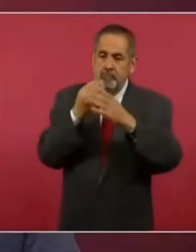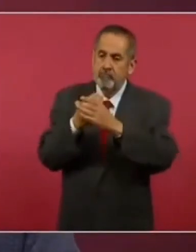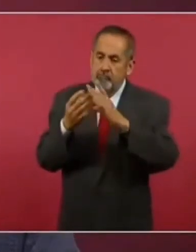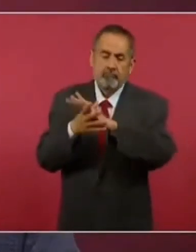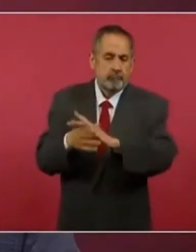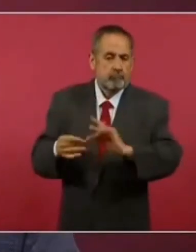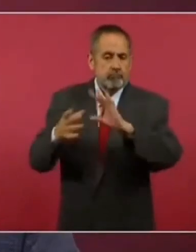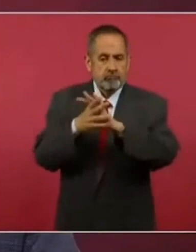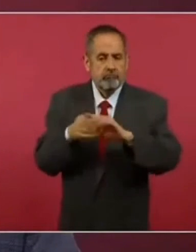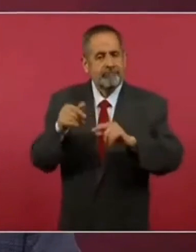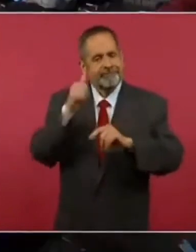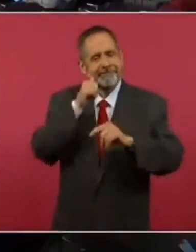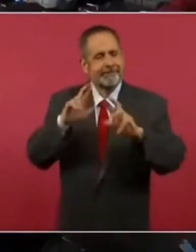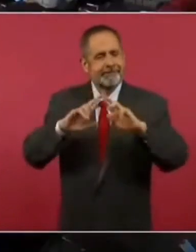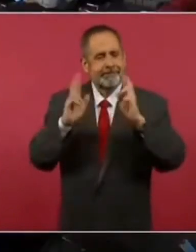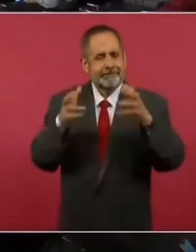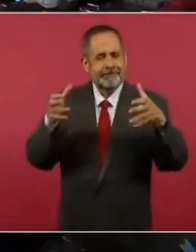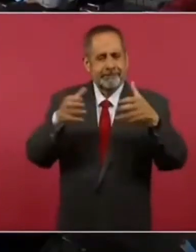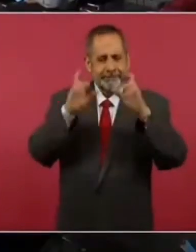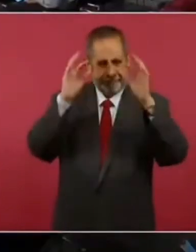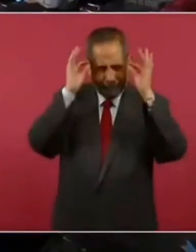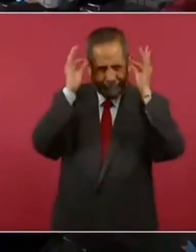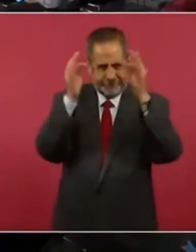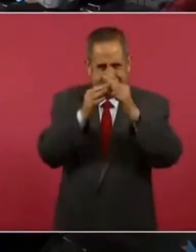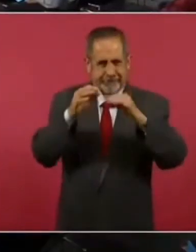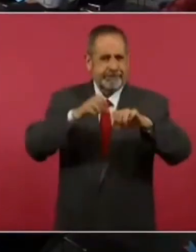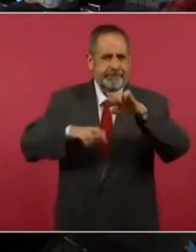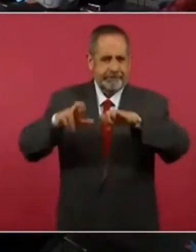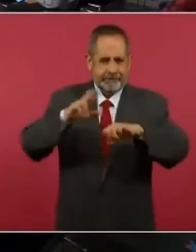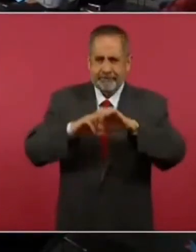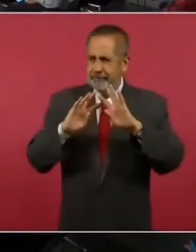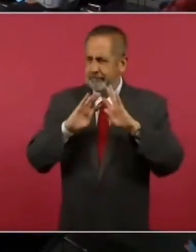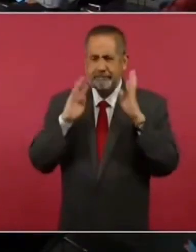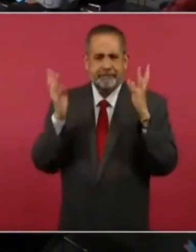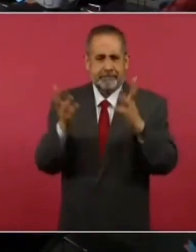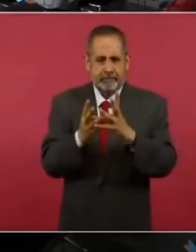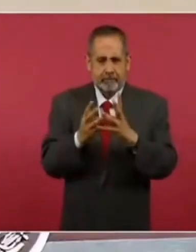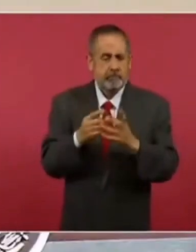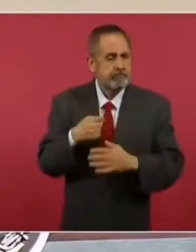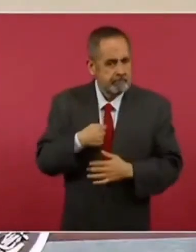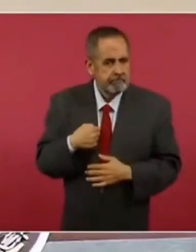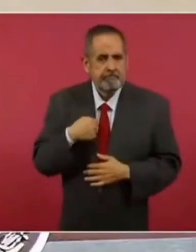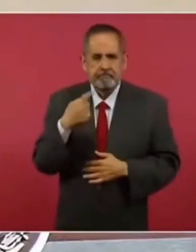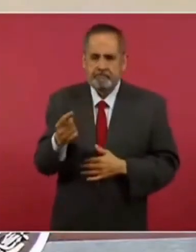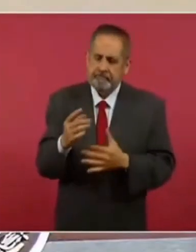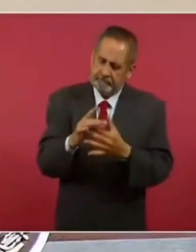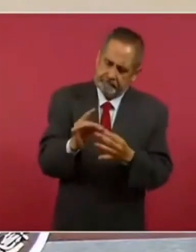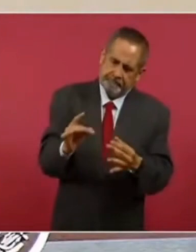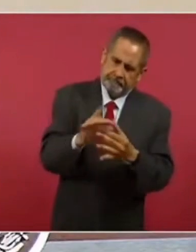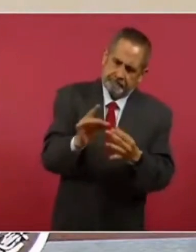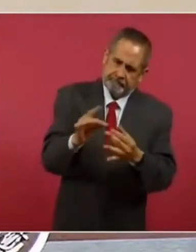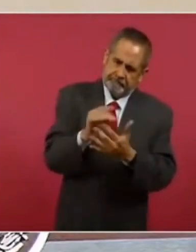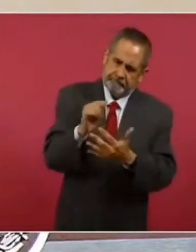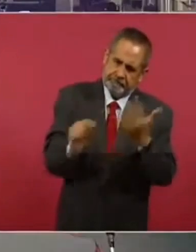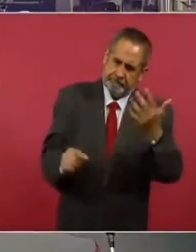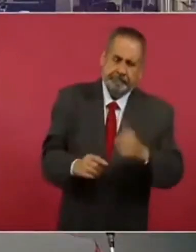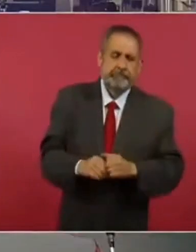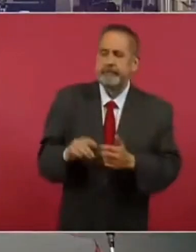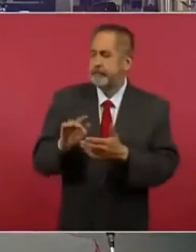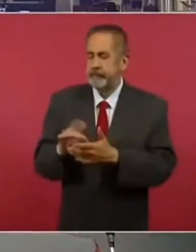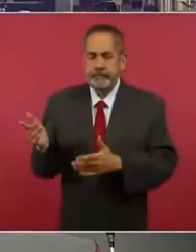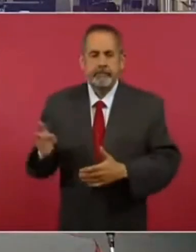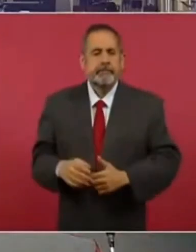que se hacen siempre a inicio de año de embajadores y cónsules para sensibilizarlos en esta tarea. Gracias.